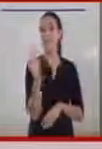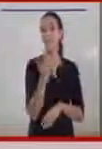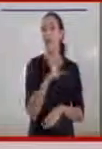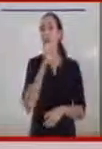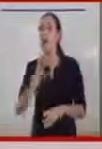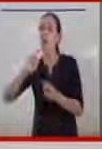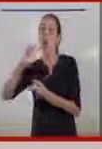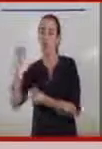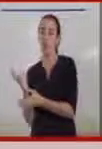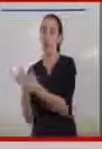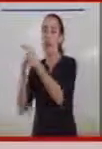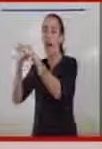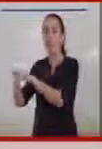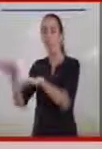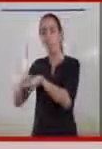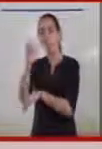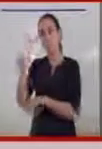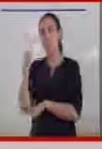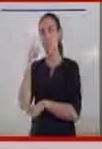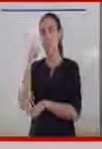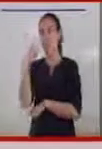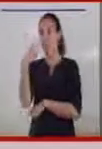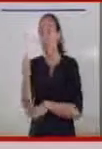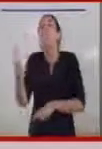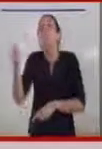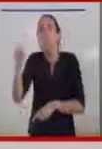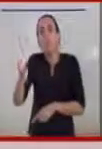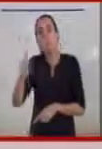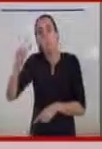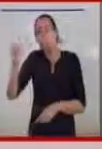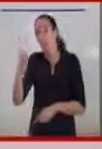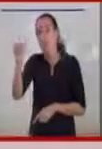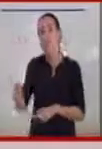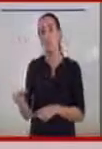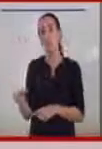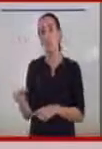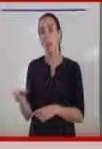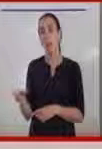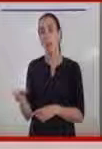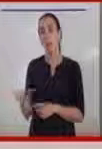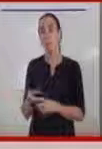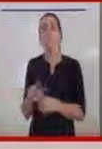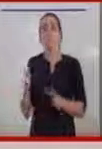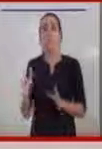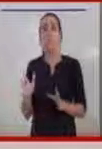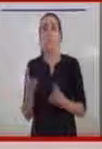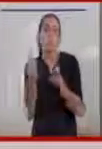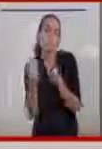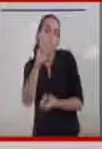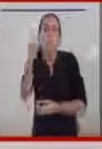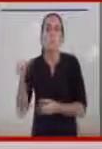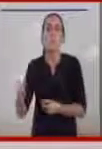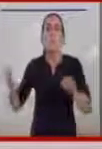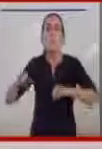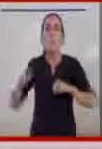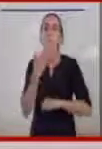accesible para personas ciegas, pero también lo puede utilizar cualquier persona. Y evidentemente muchísimas personas mayores que ya